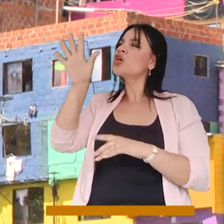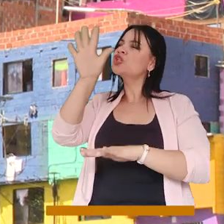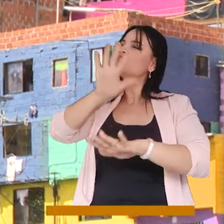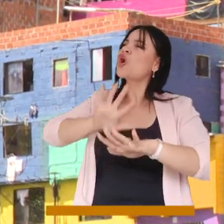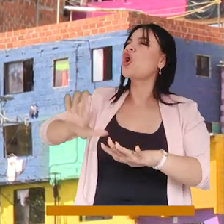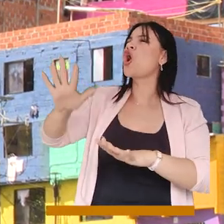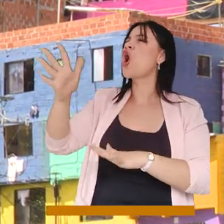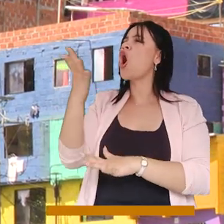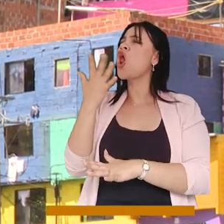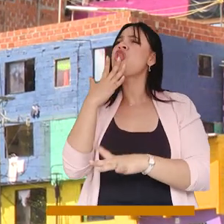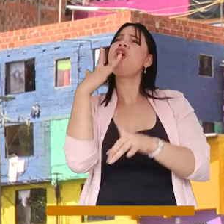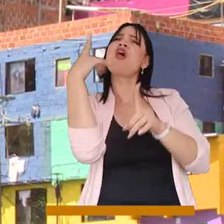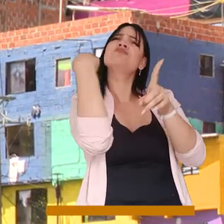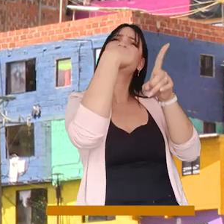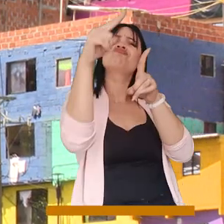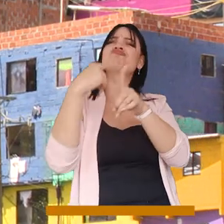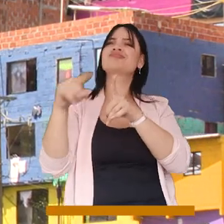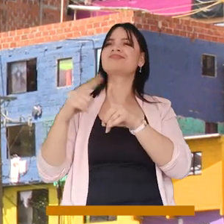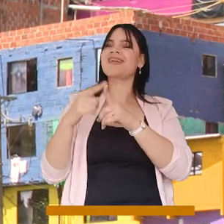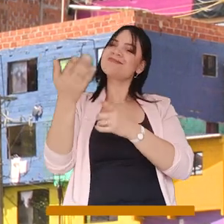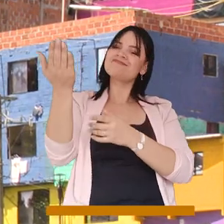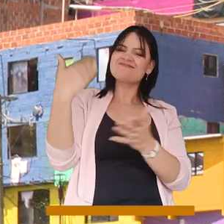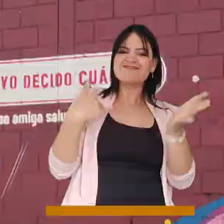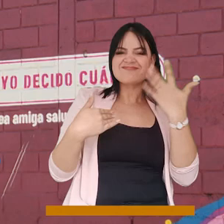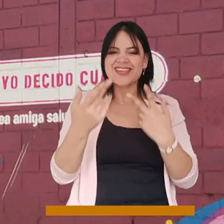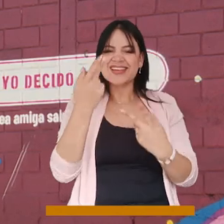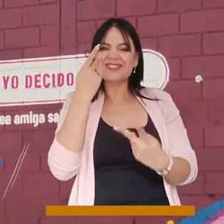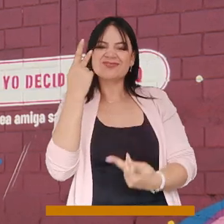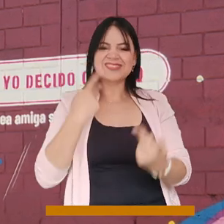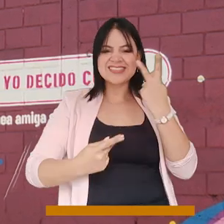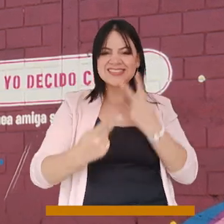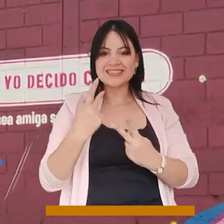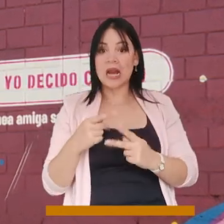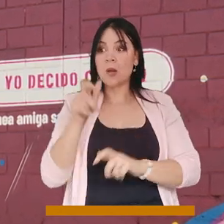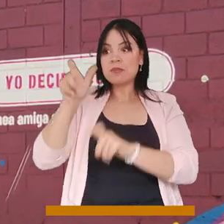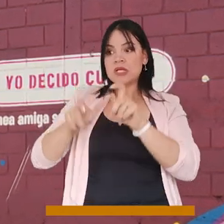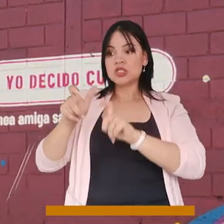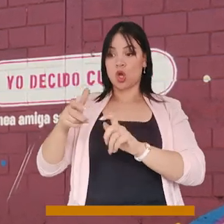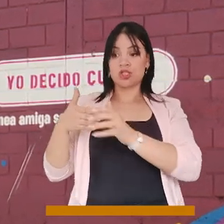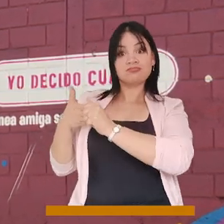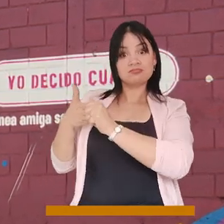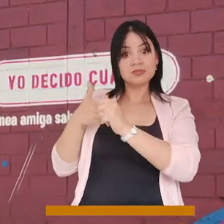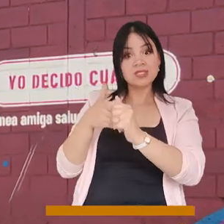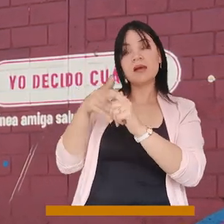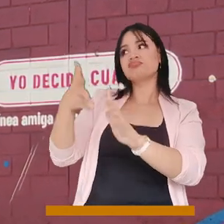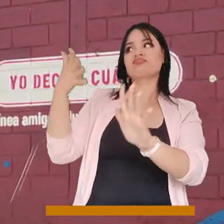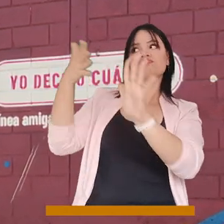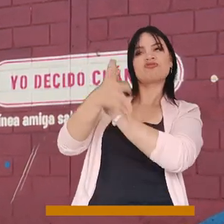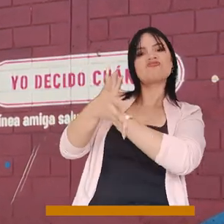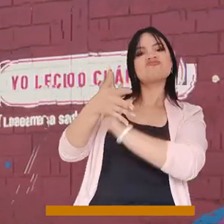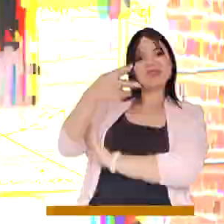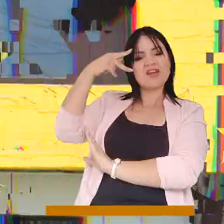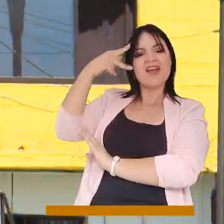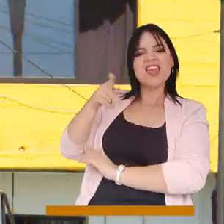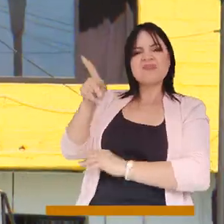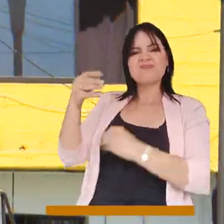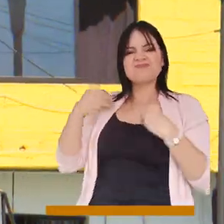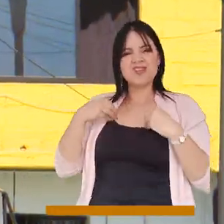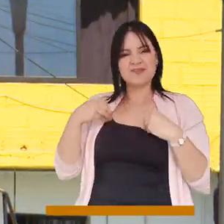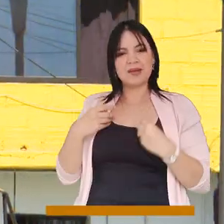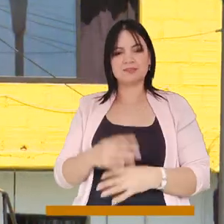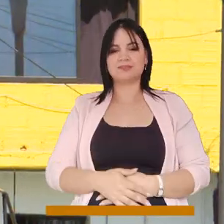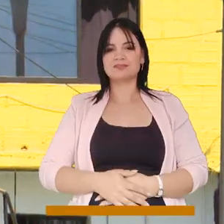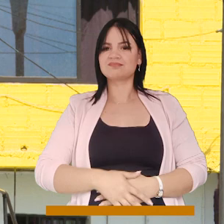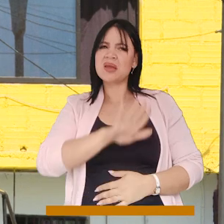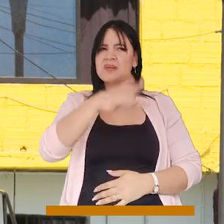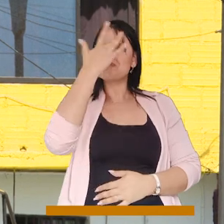mancha de colores, venir a visitarnos, escuchar las historias de las personas que aquí viven, saber por